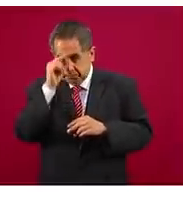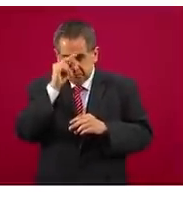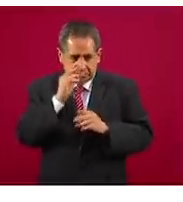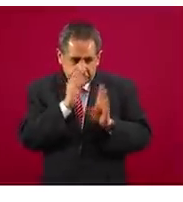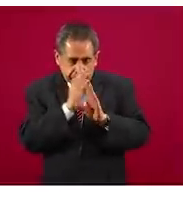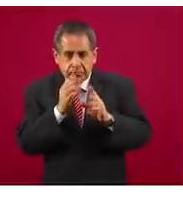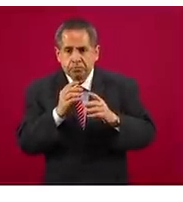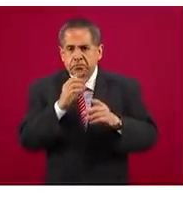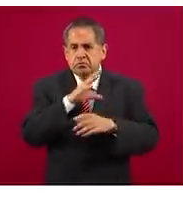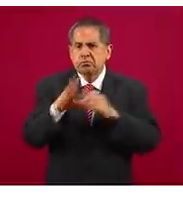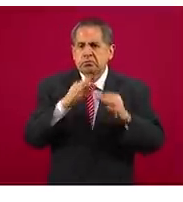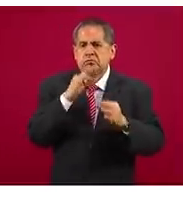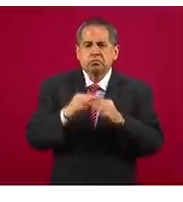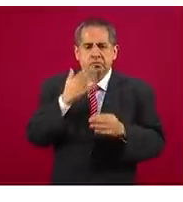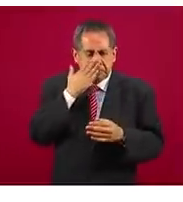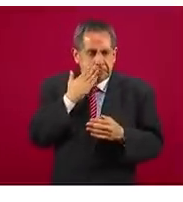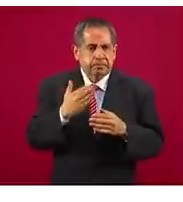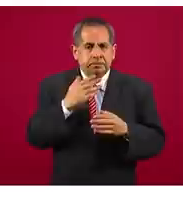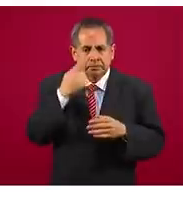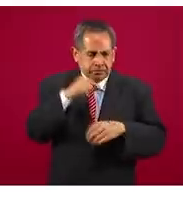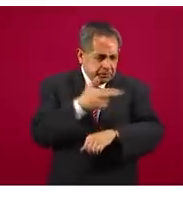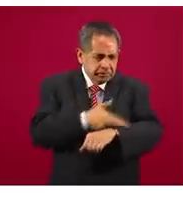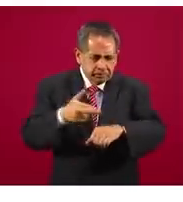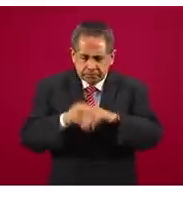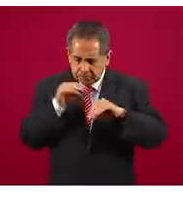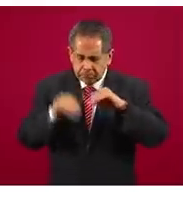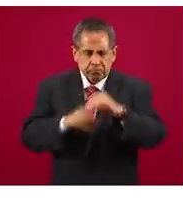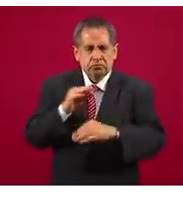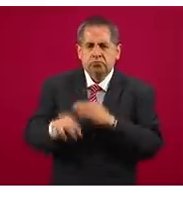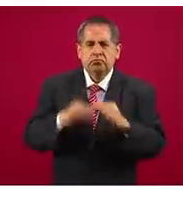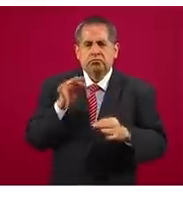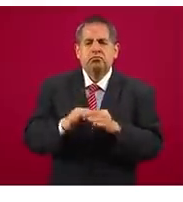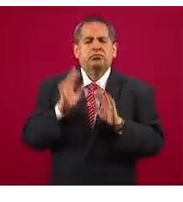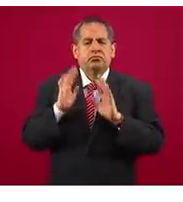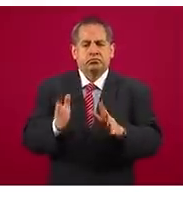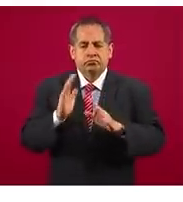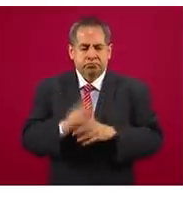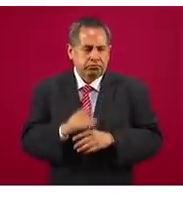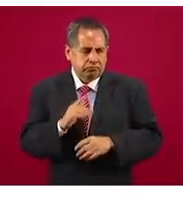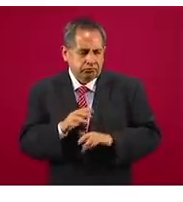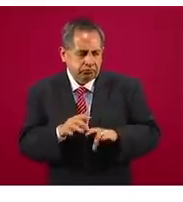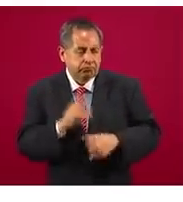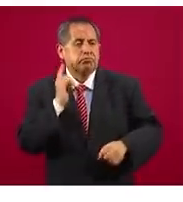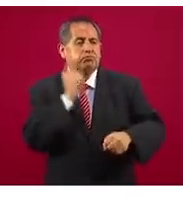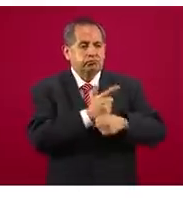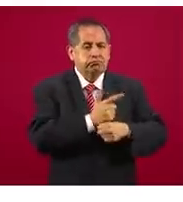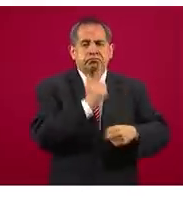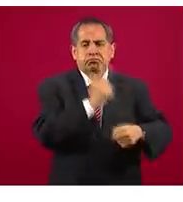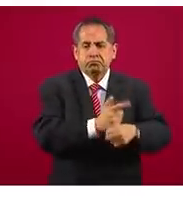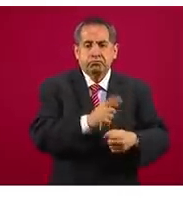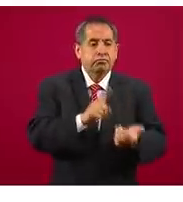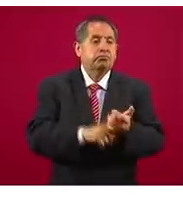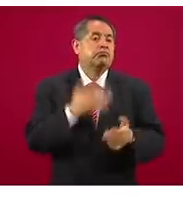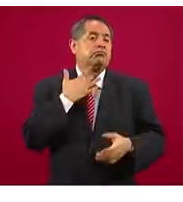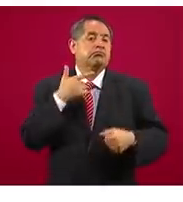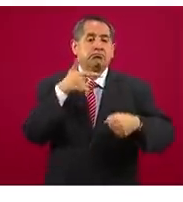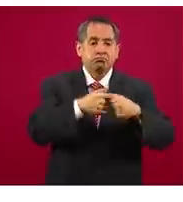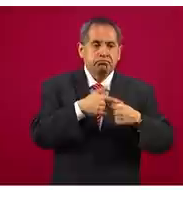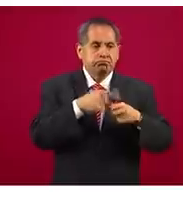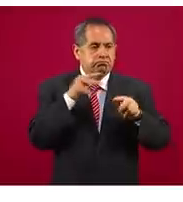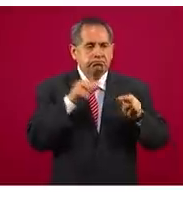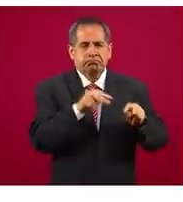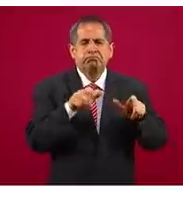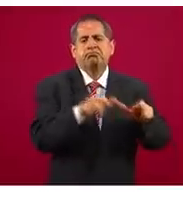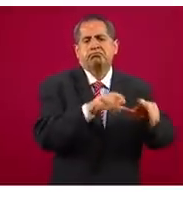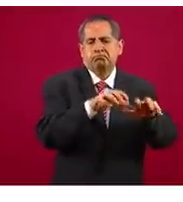coordinador para atender las instalaciones estratégicas y se han logrado importantes aseguramientos de hidrocarburos y